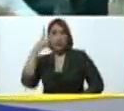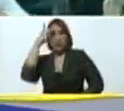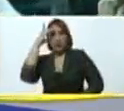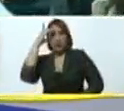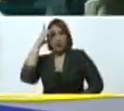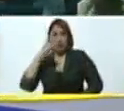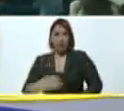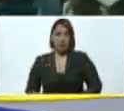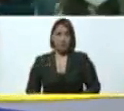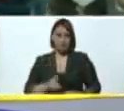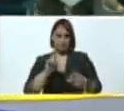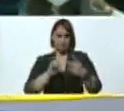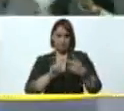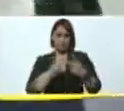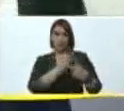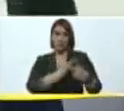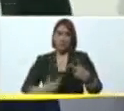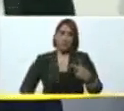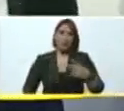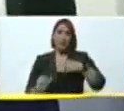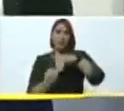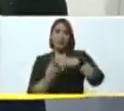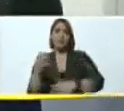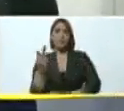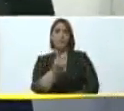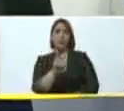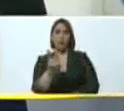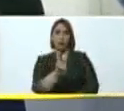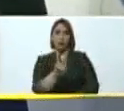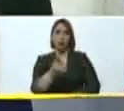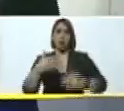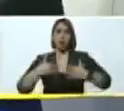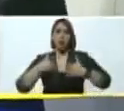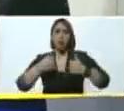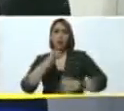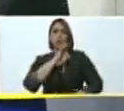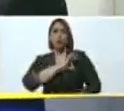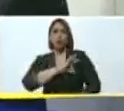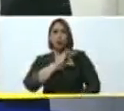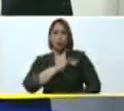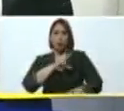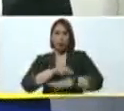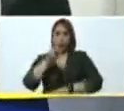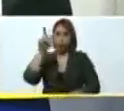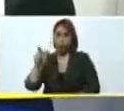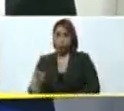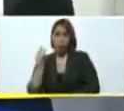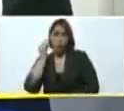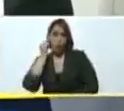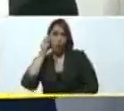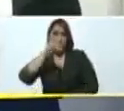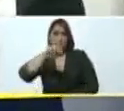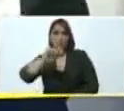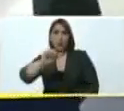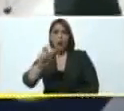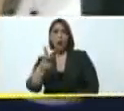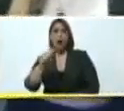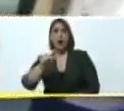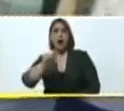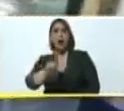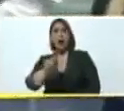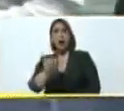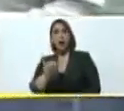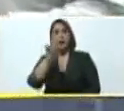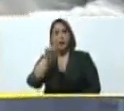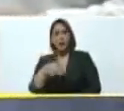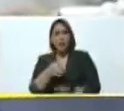La presidenta del Instituto Venezolano de los Seguros Sociales. La doctora Magaly Gutiérrez. Y me